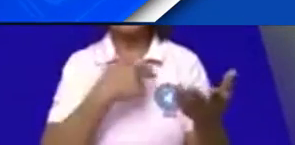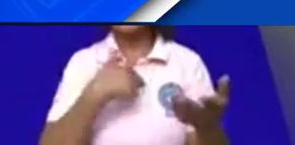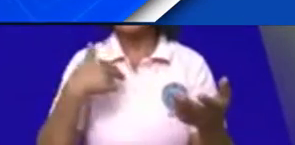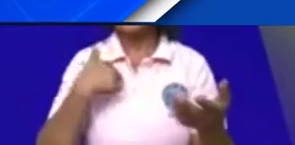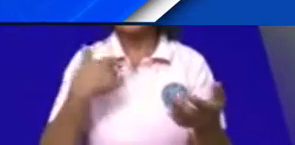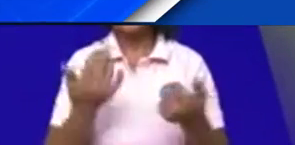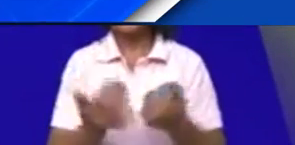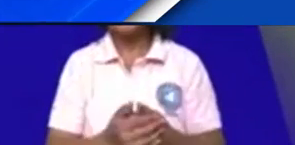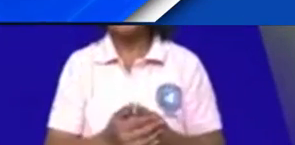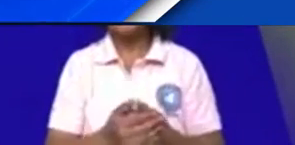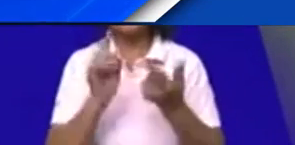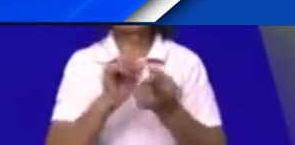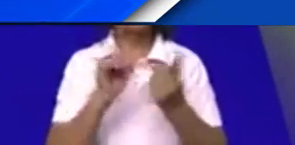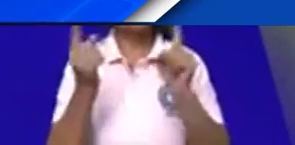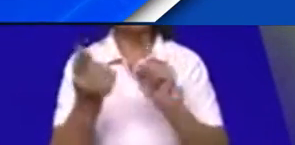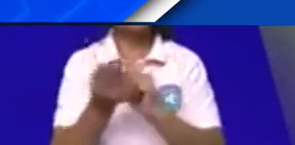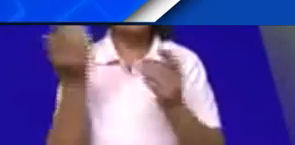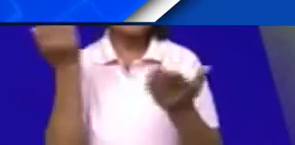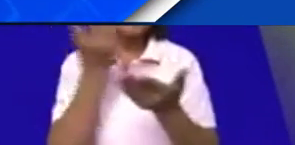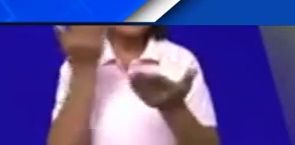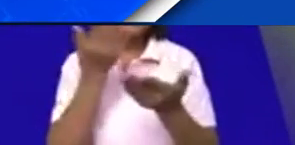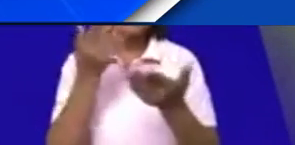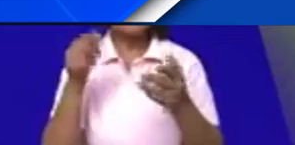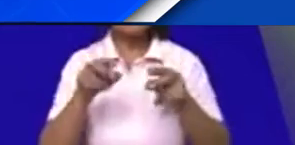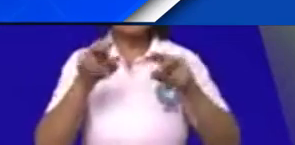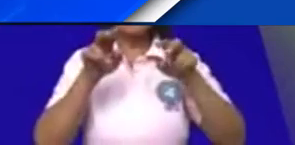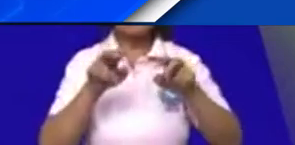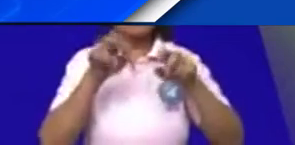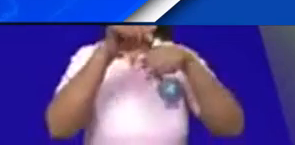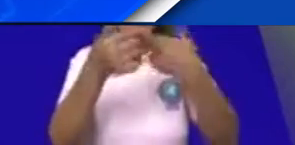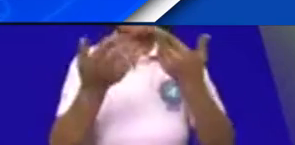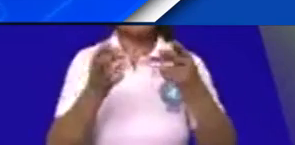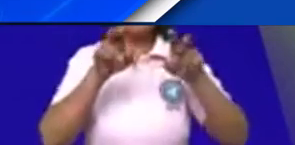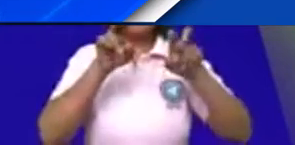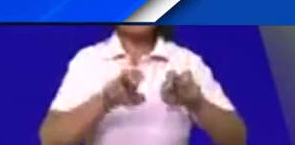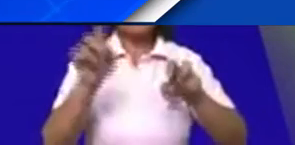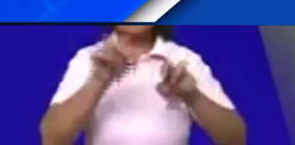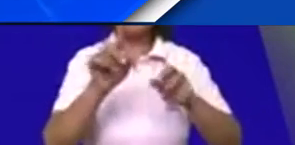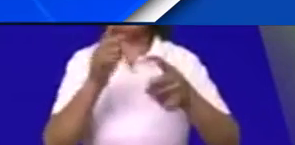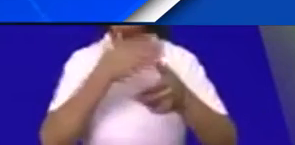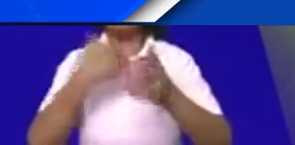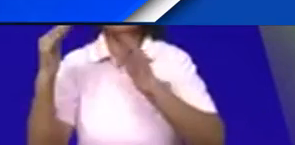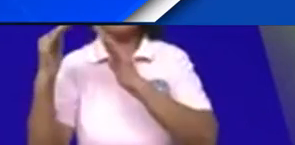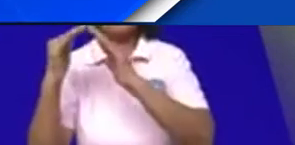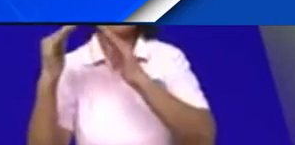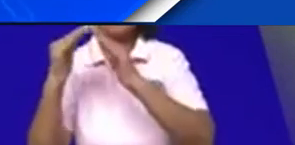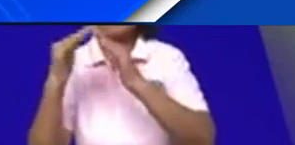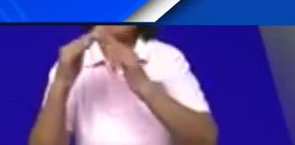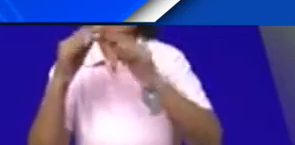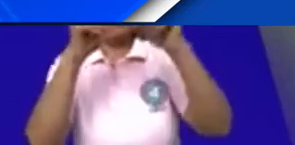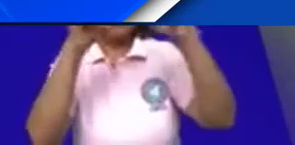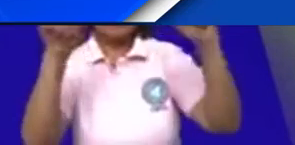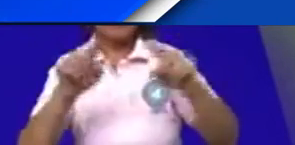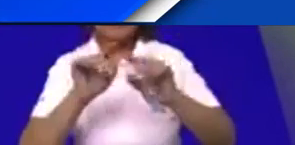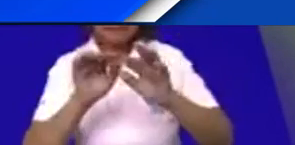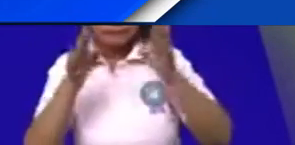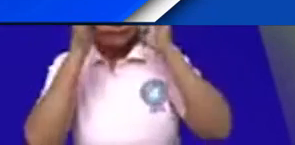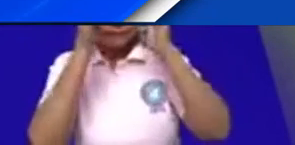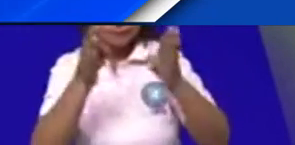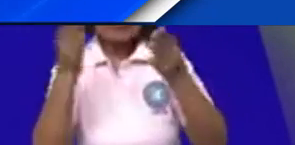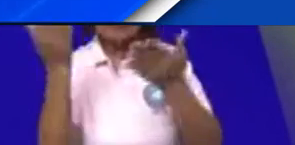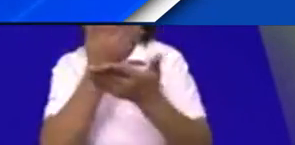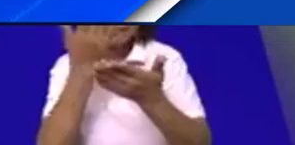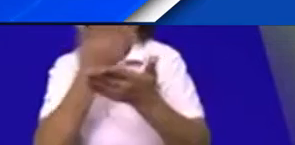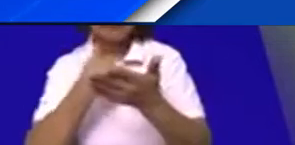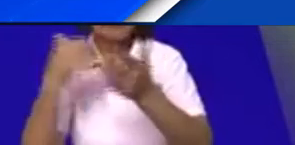el hecho de transformar las carreras de la presencialidad a la virtualidad, que es todo un proceso, no es simplemente un traslado, sino que hay que